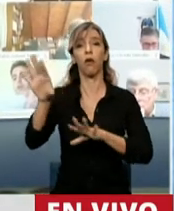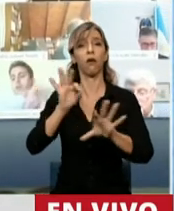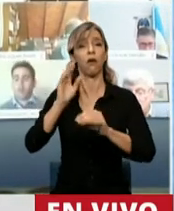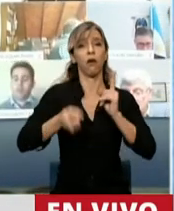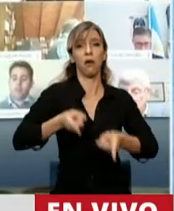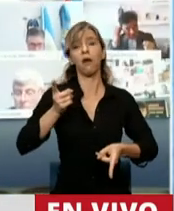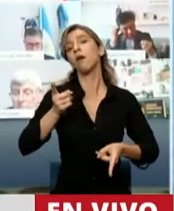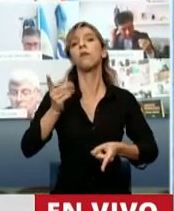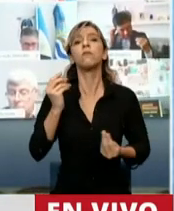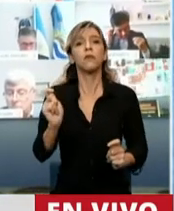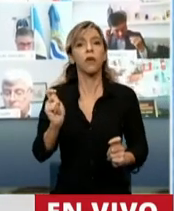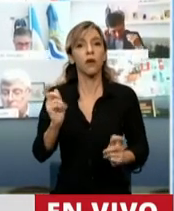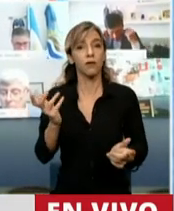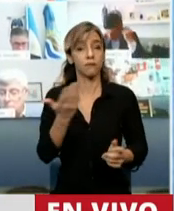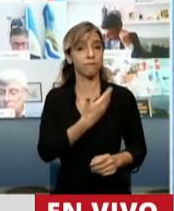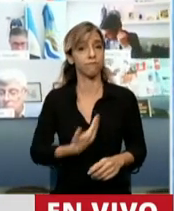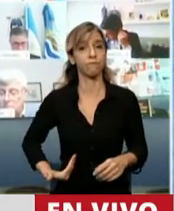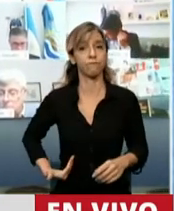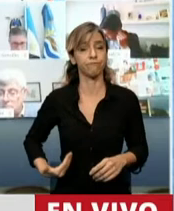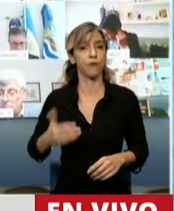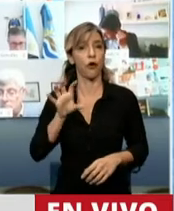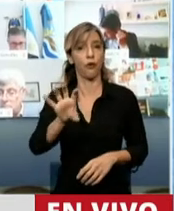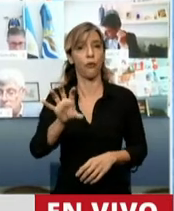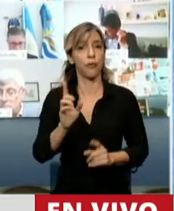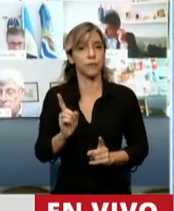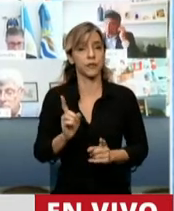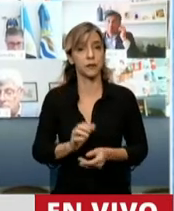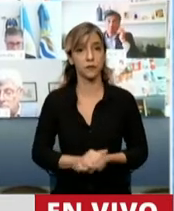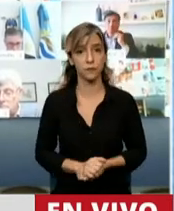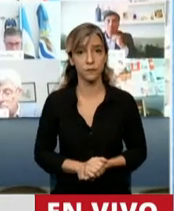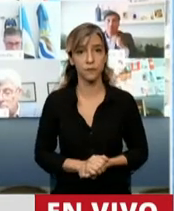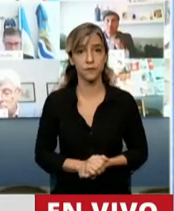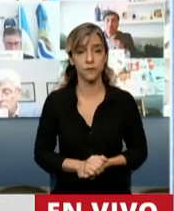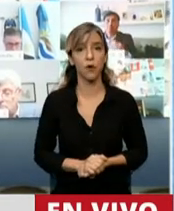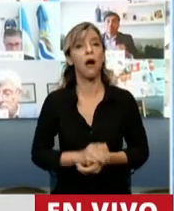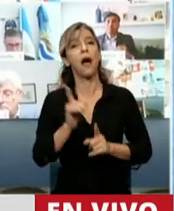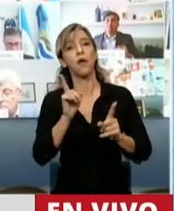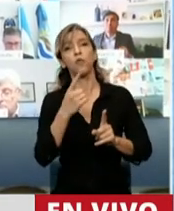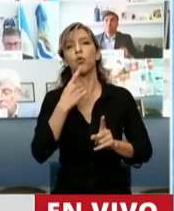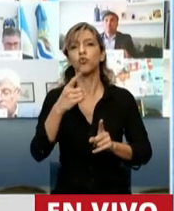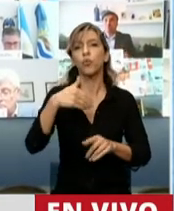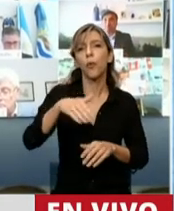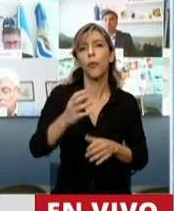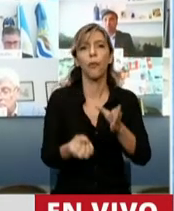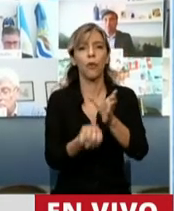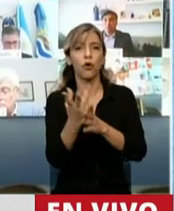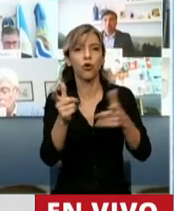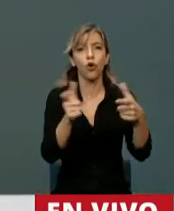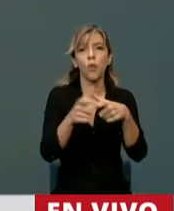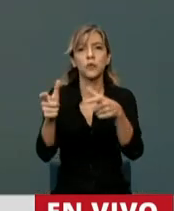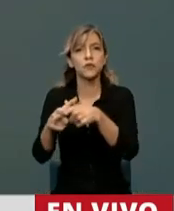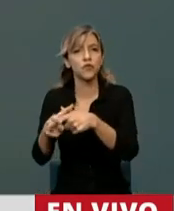disimularla creando algunas comisiones ad hoc. Considero que esto